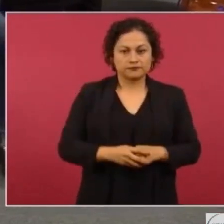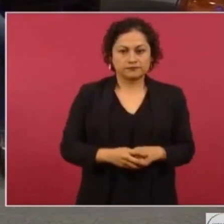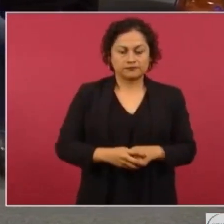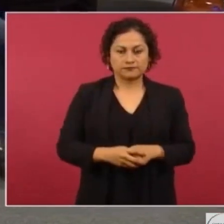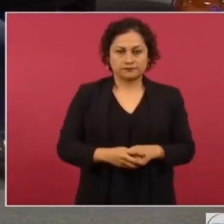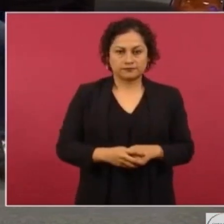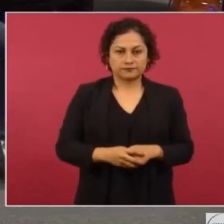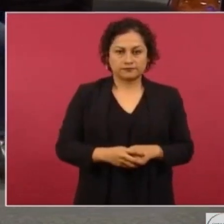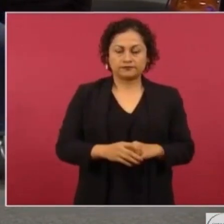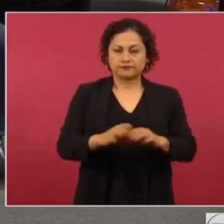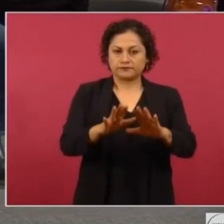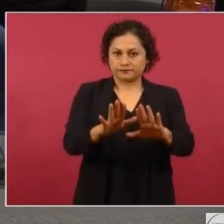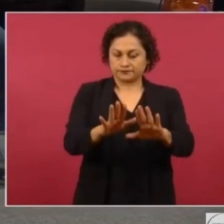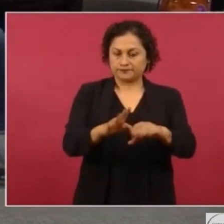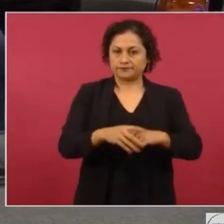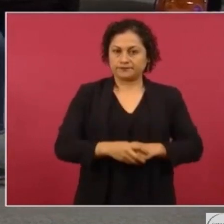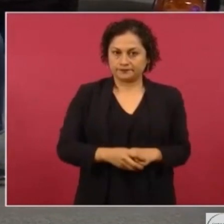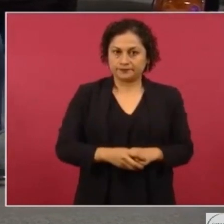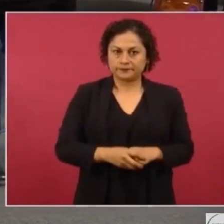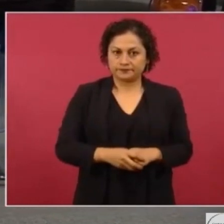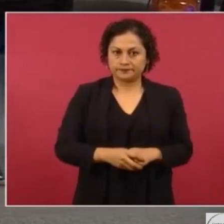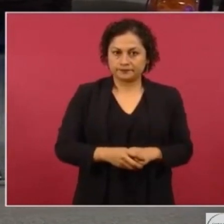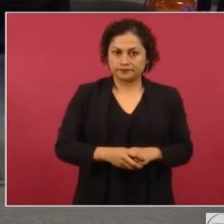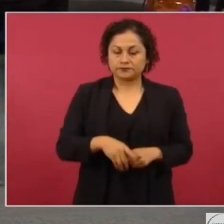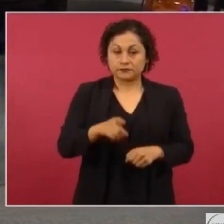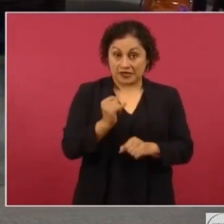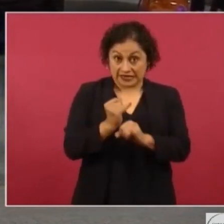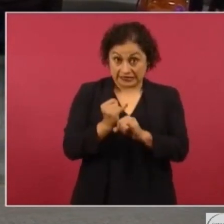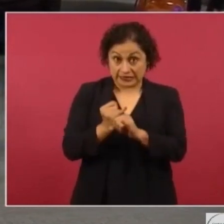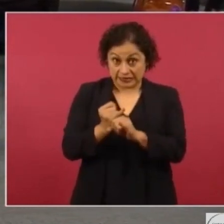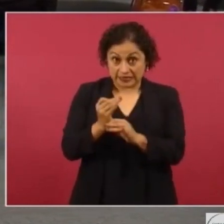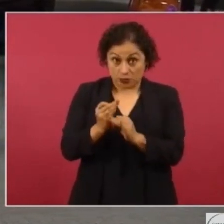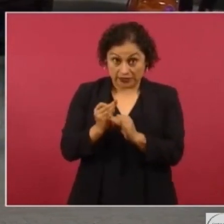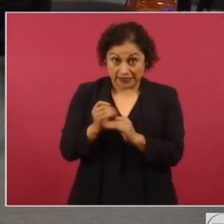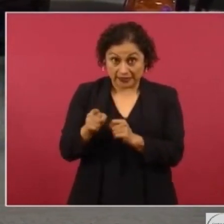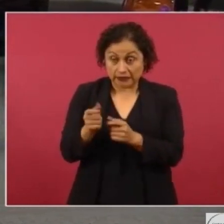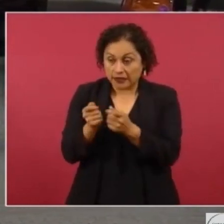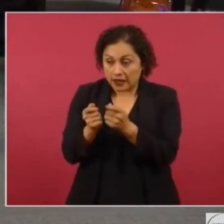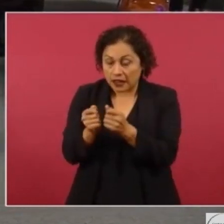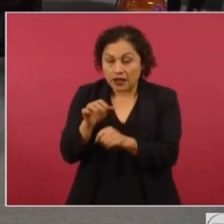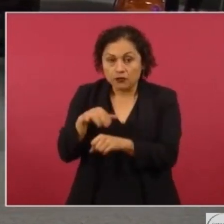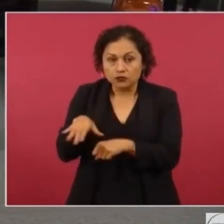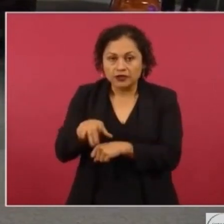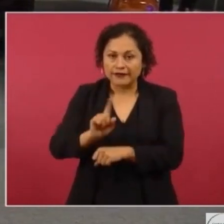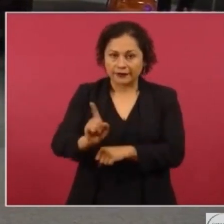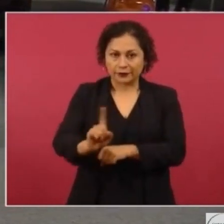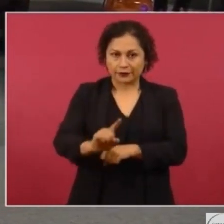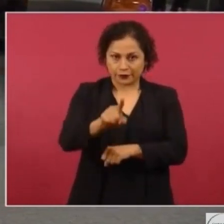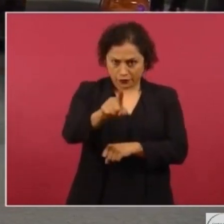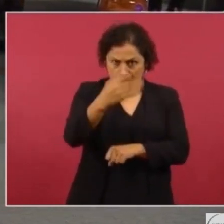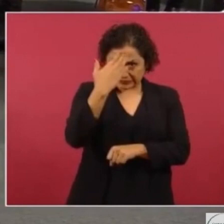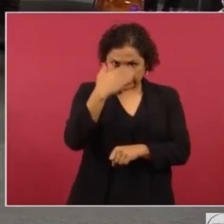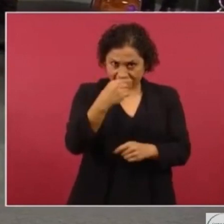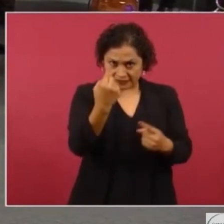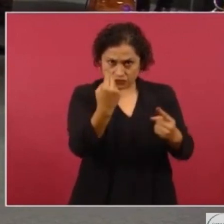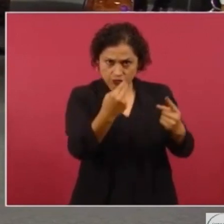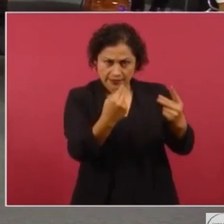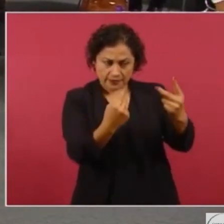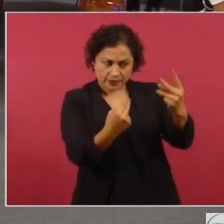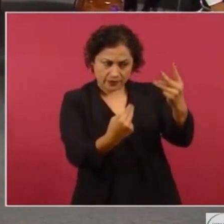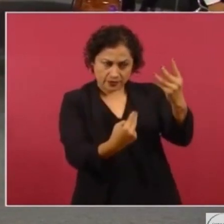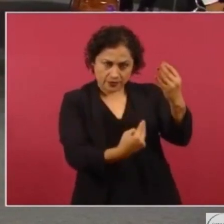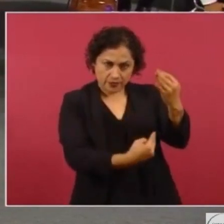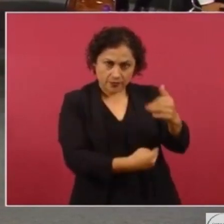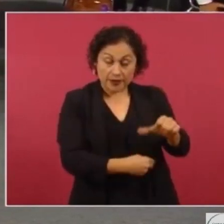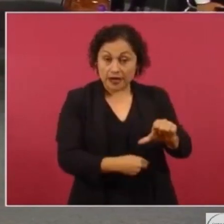Que no vayan al Internet, sino que me digan si se acuerdan quiénes son.